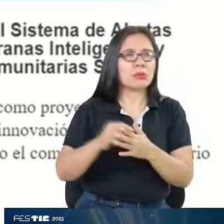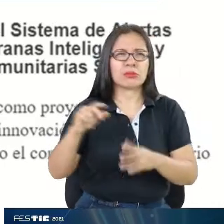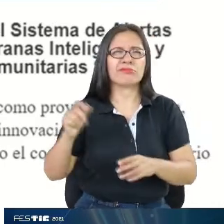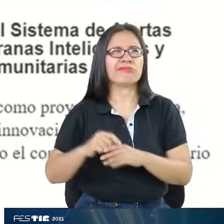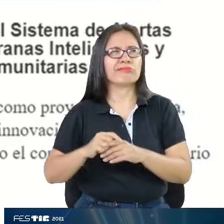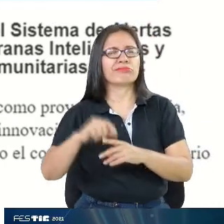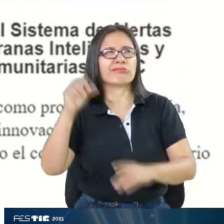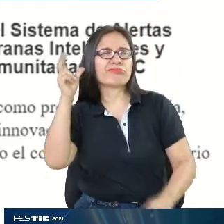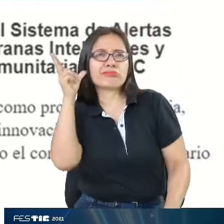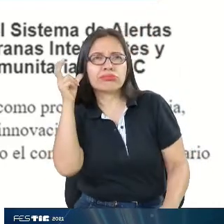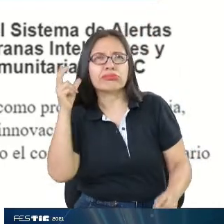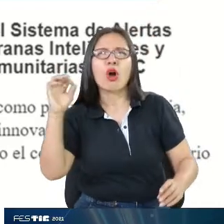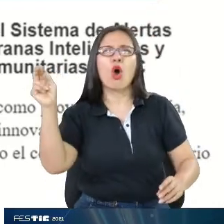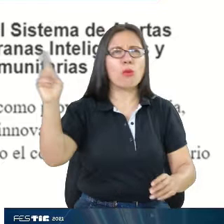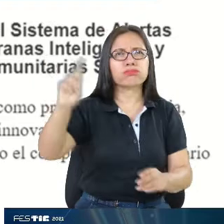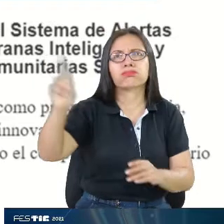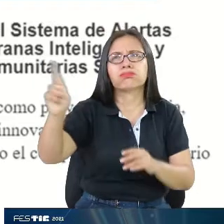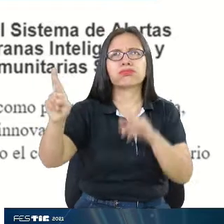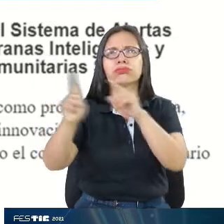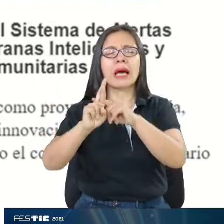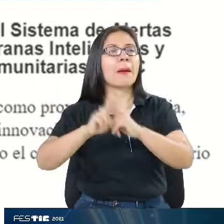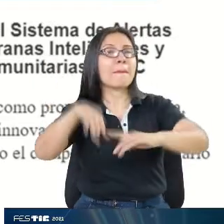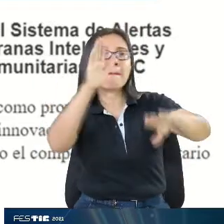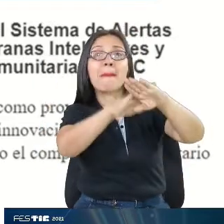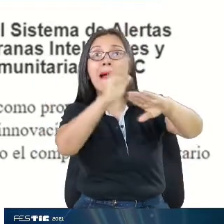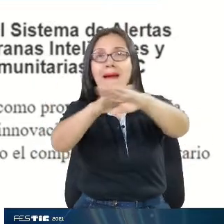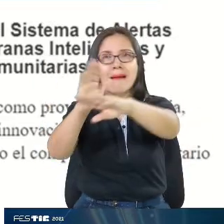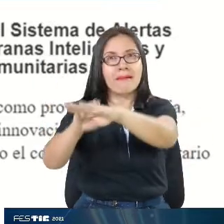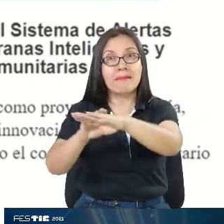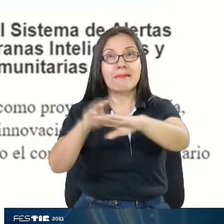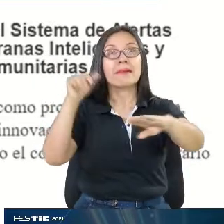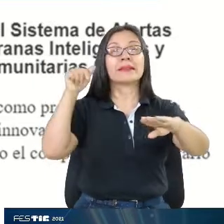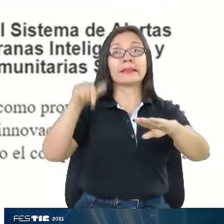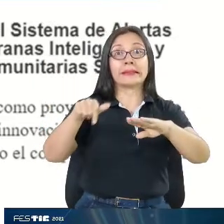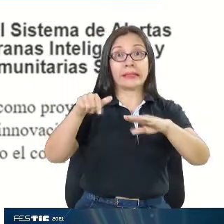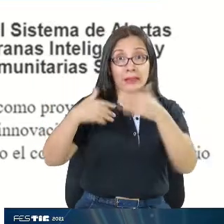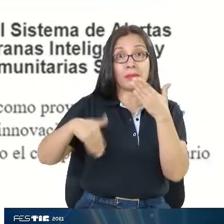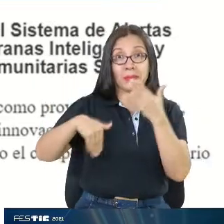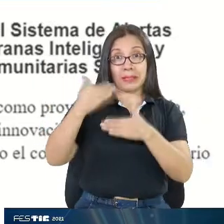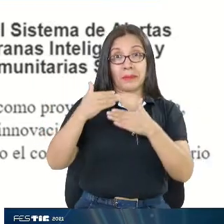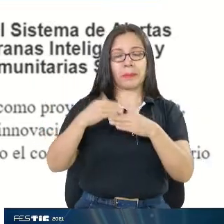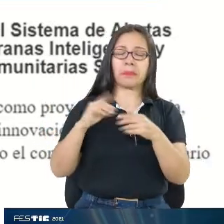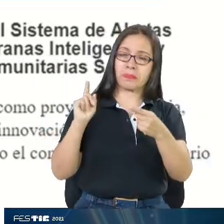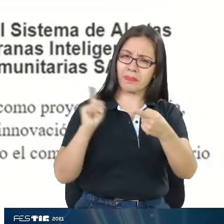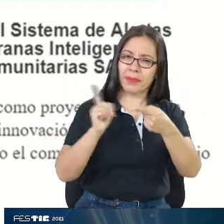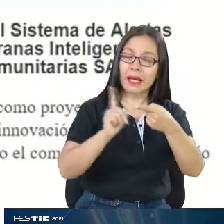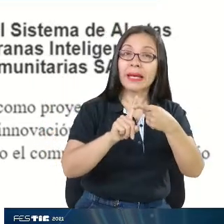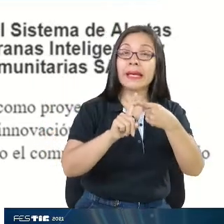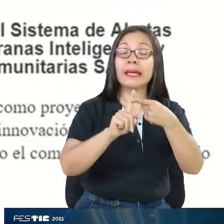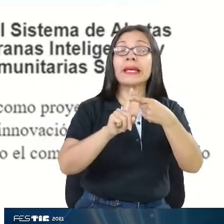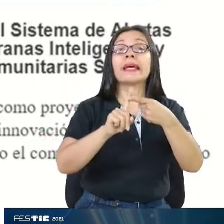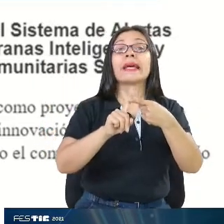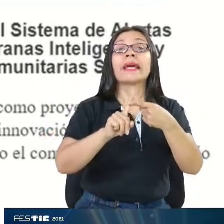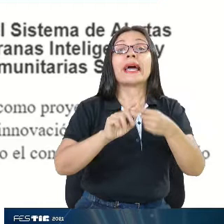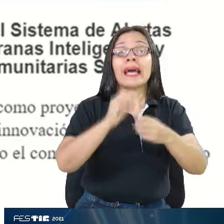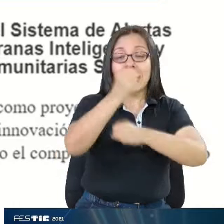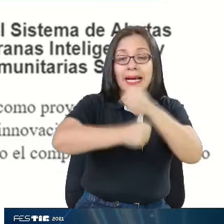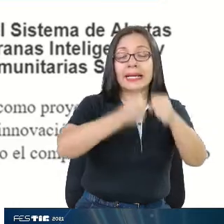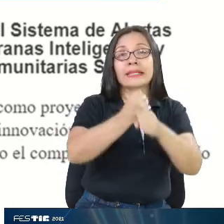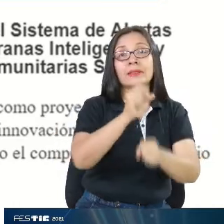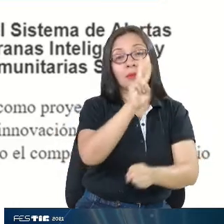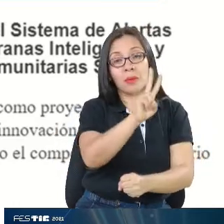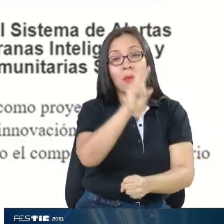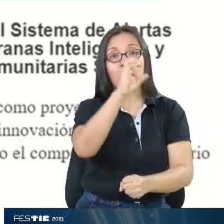2019 esas alarmas entran en funcionamiento y en el año 2020 hacemos una